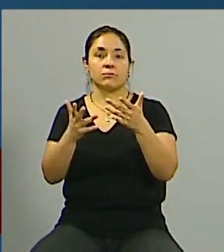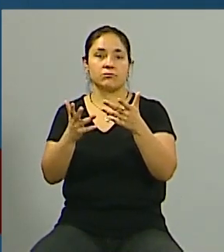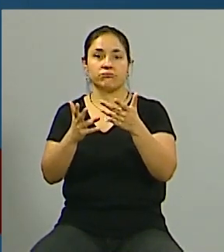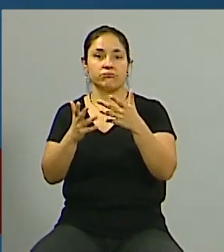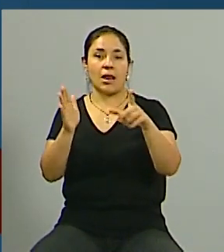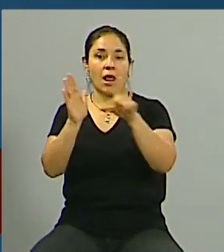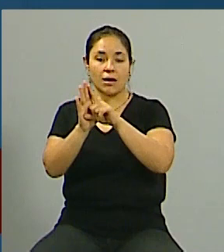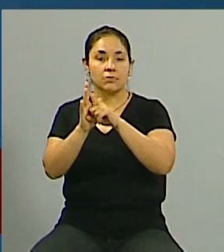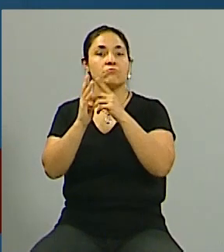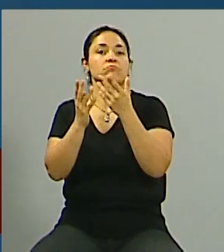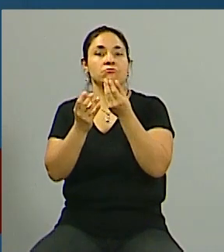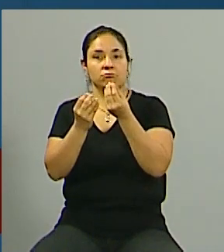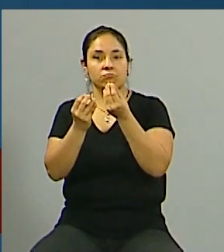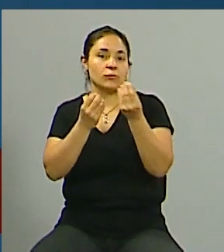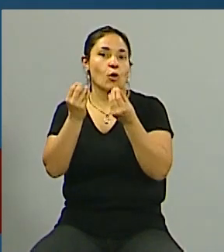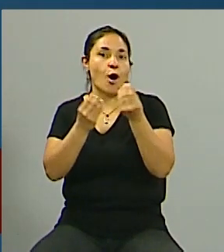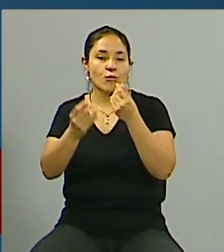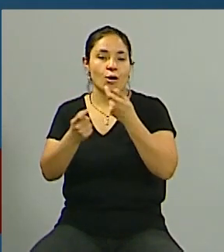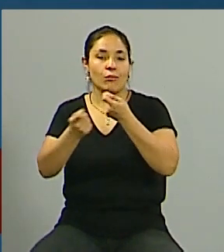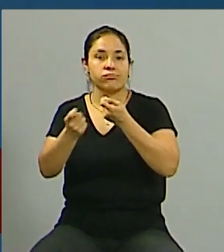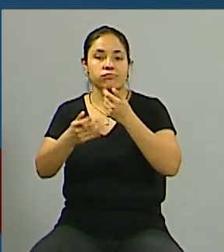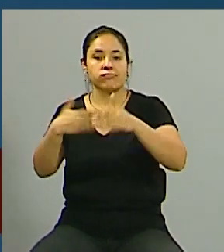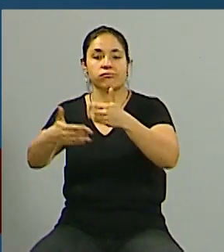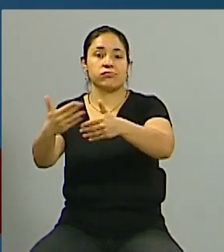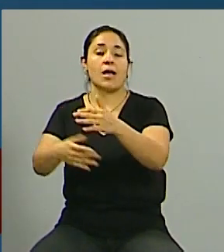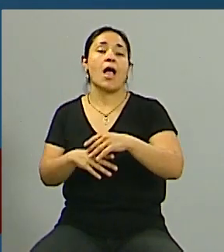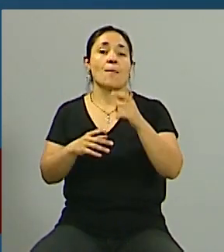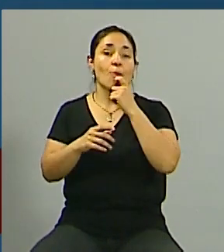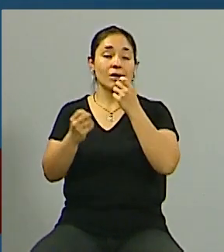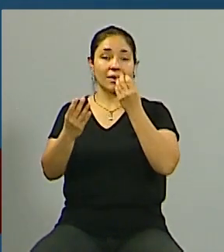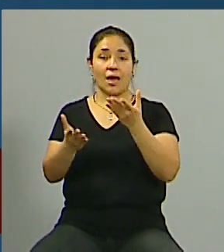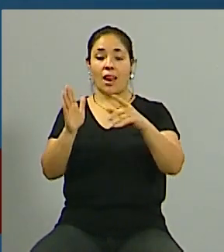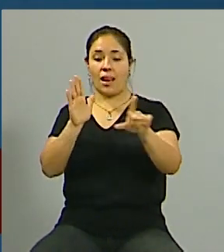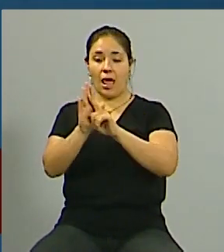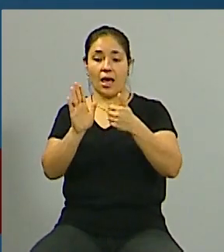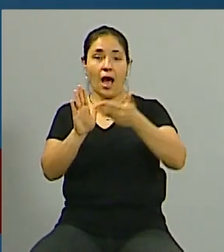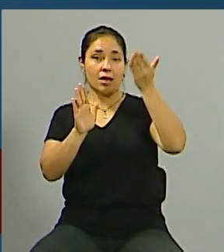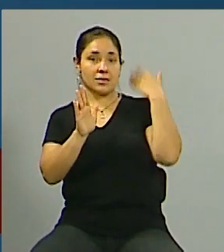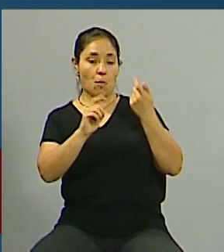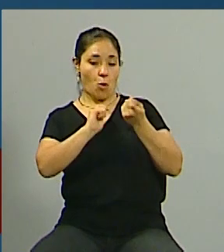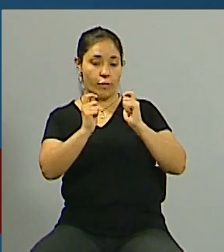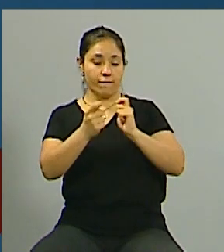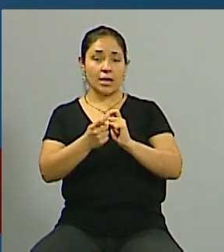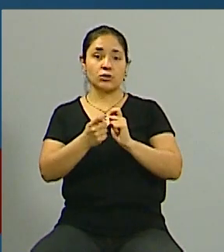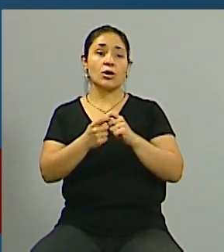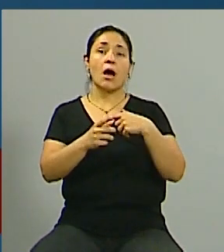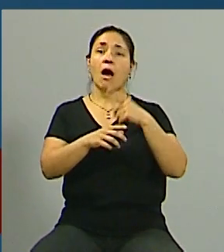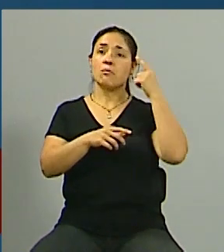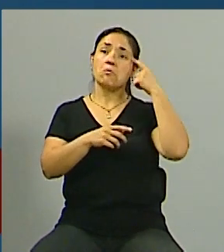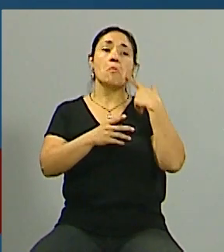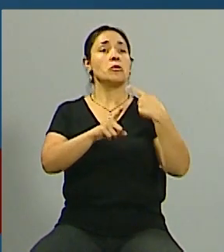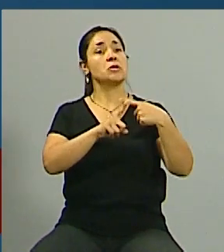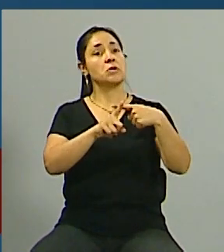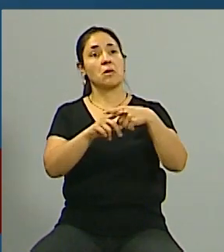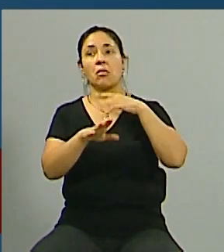fue lo mismo que pasó en la modificación anterior, que se veía con buenos ojos esa modificación y, sin embargo, provocó todo lo contrario. Pero